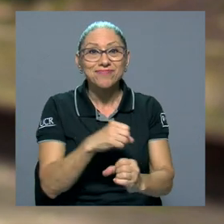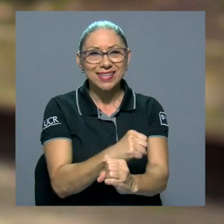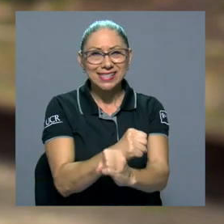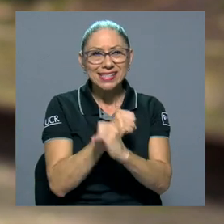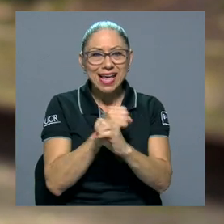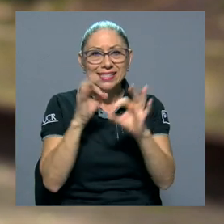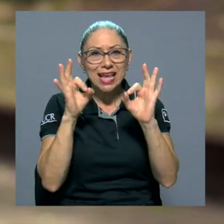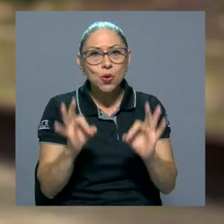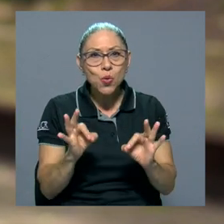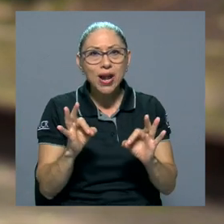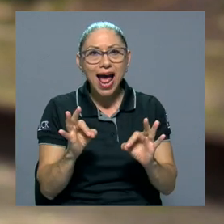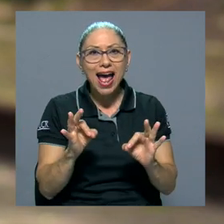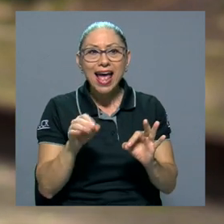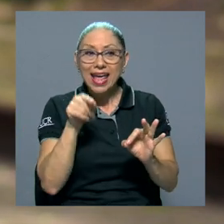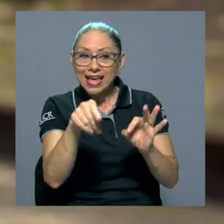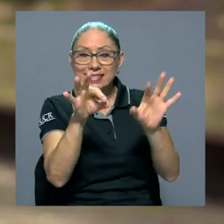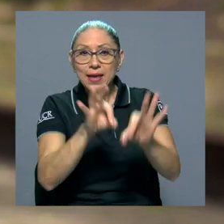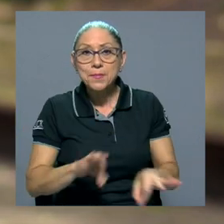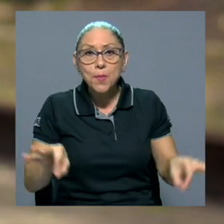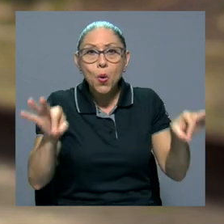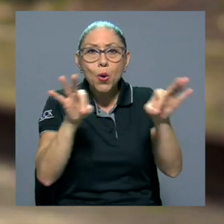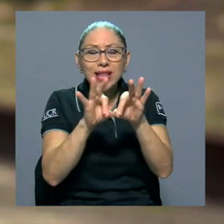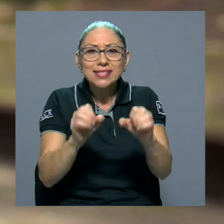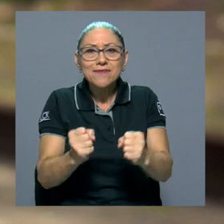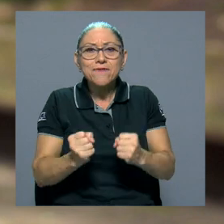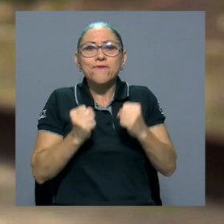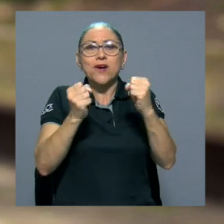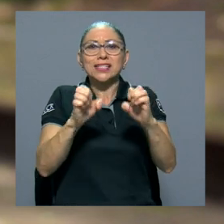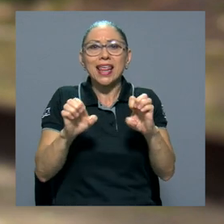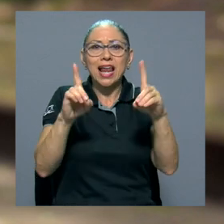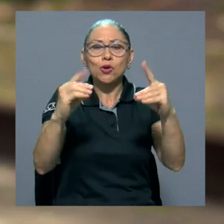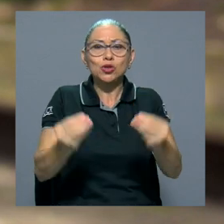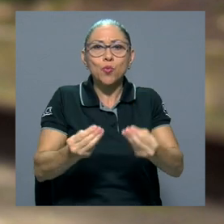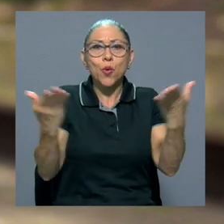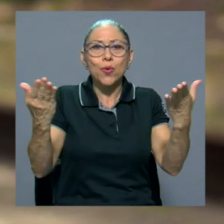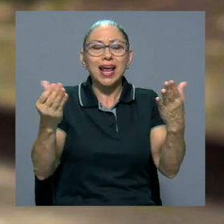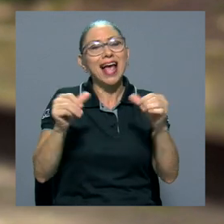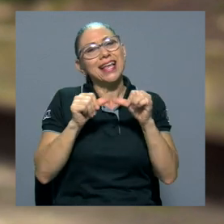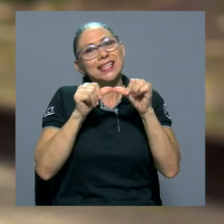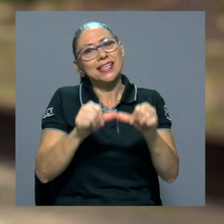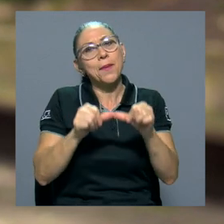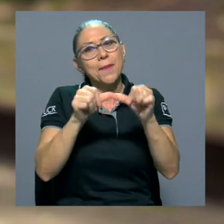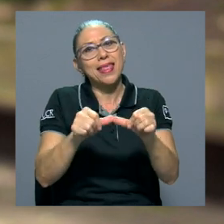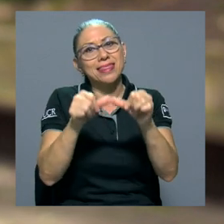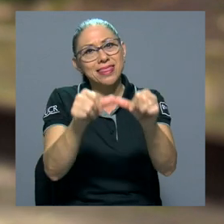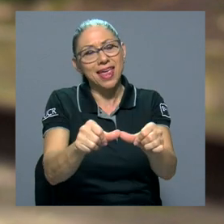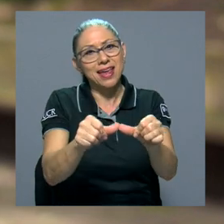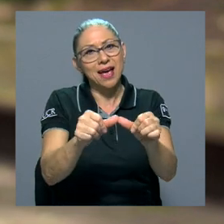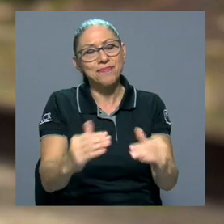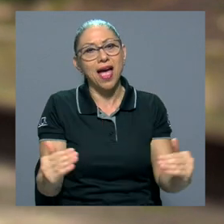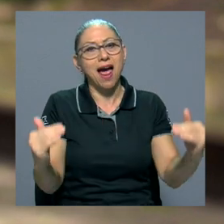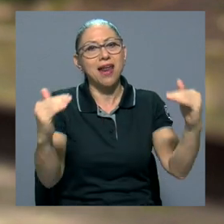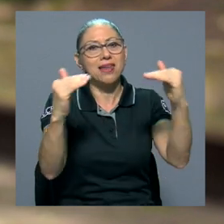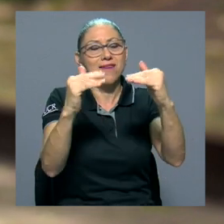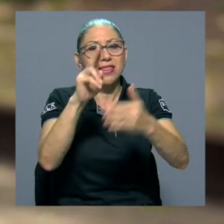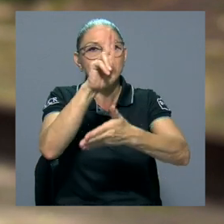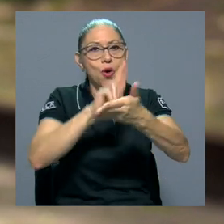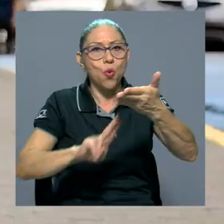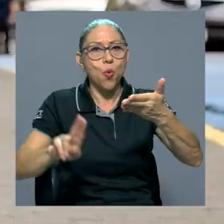asegura que esa importancia y esa fuerza de la educación pública se mantenga a nivel de educación superior